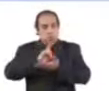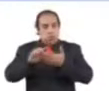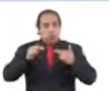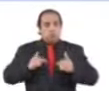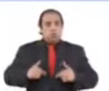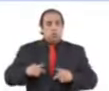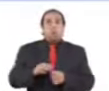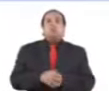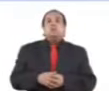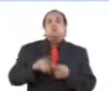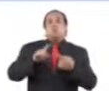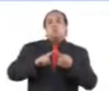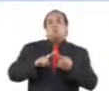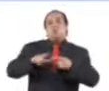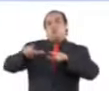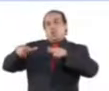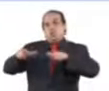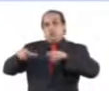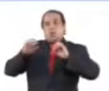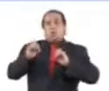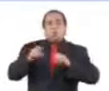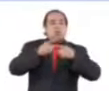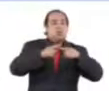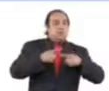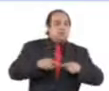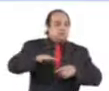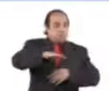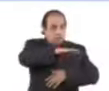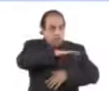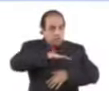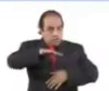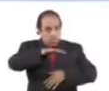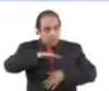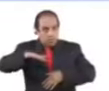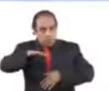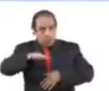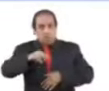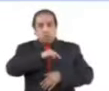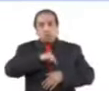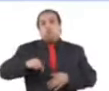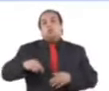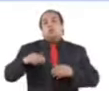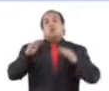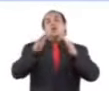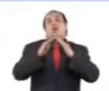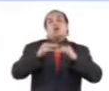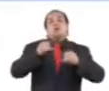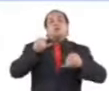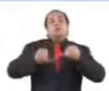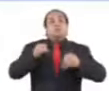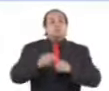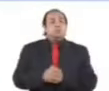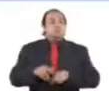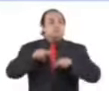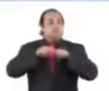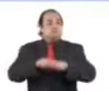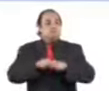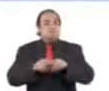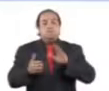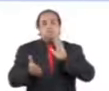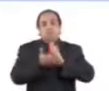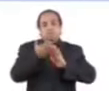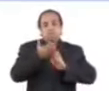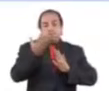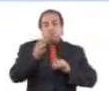tanto en nuestros sitios oficiales como en los diferentes espacios de nuestra Casa de Justicia. Seguiremos construyendo